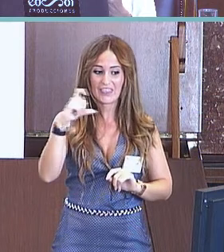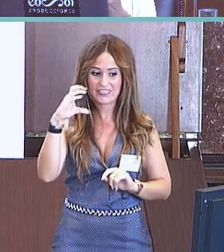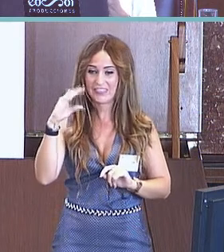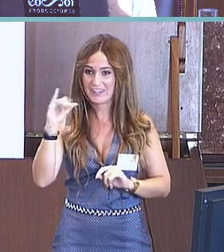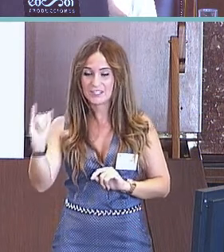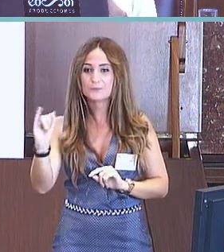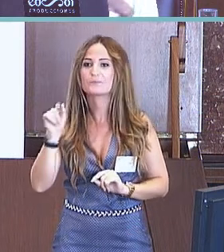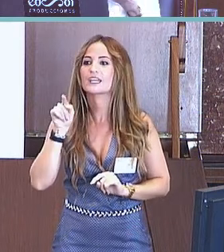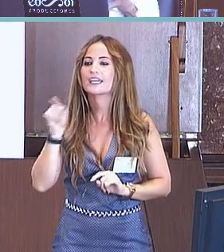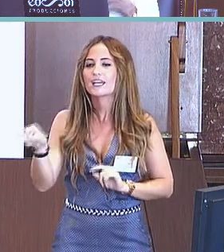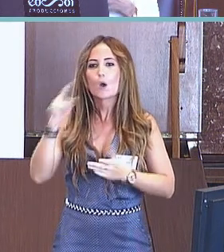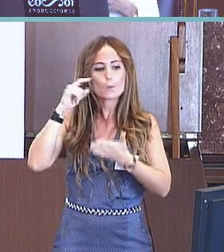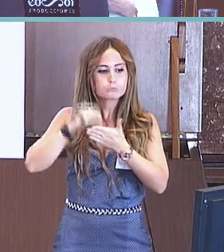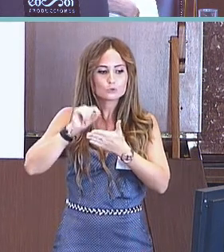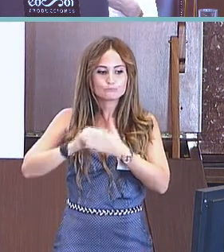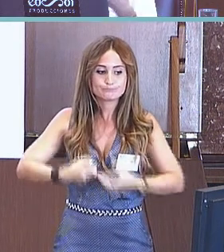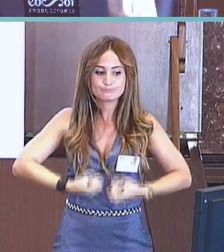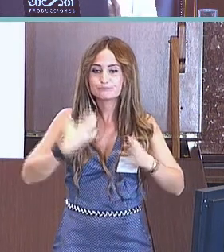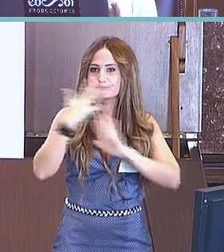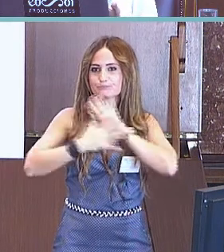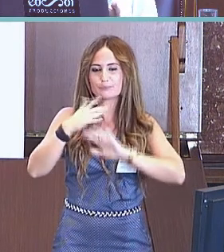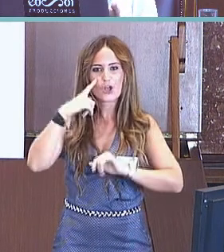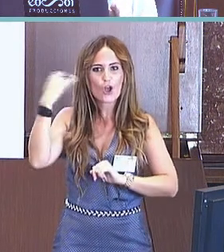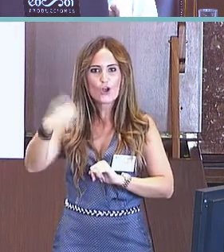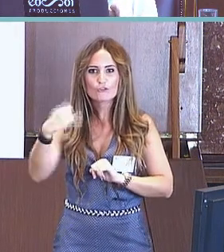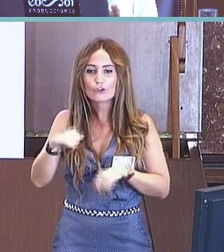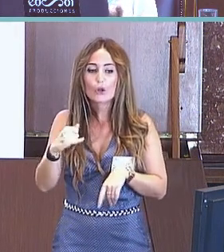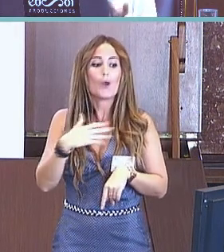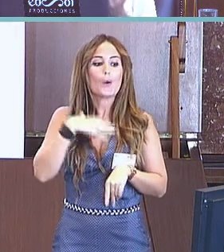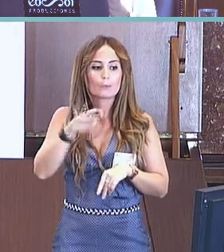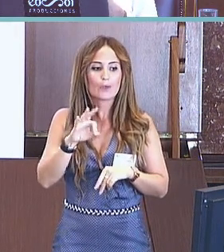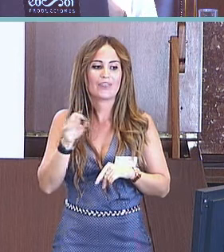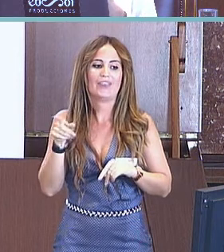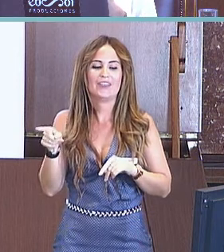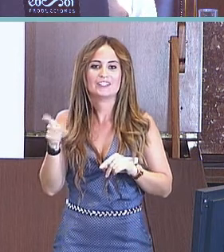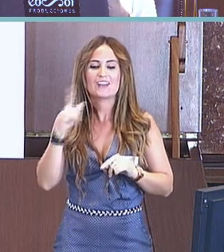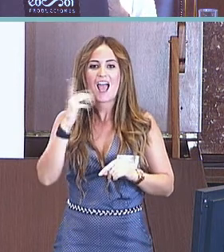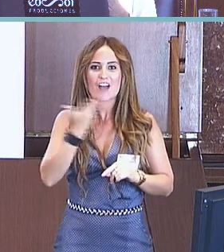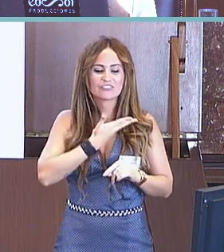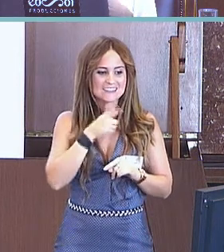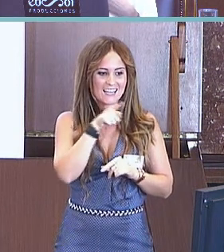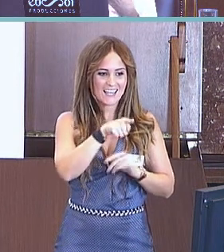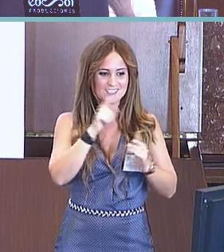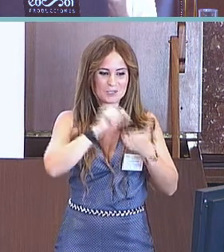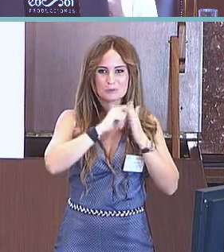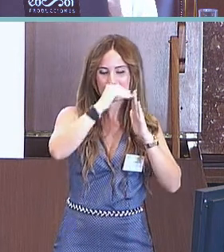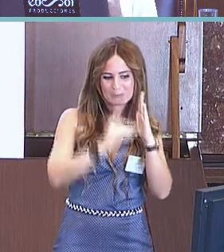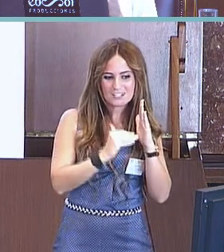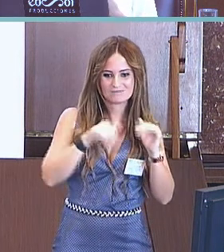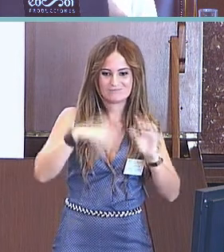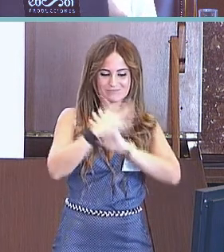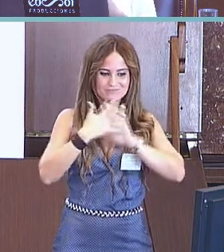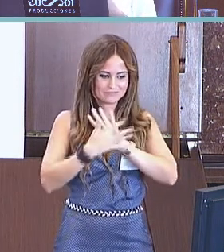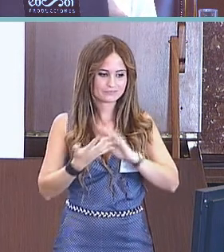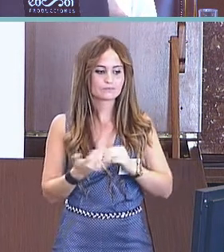hay que tener en cuenta que dentro del grupo de niños sordos hay cuatro niños con implantes cocleares, dos con sorderas menos severas y todos son